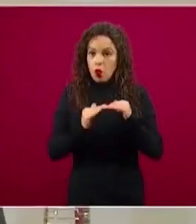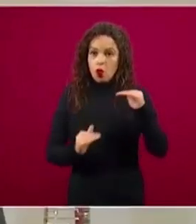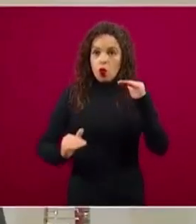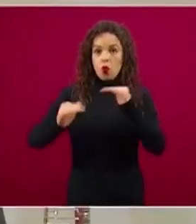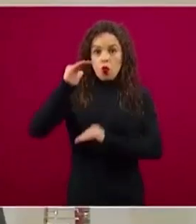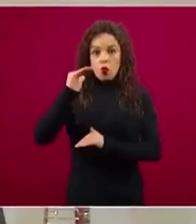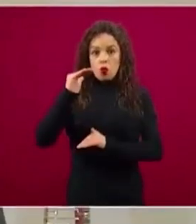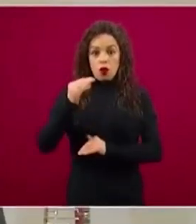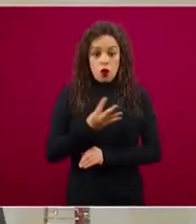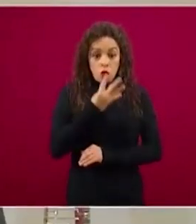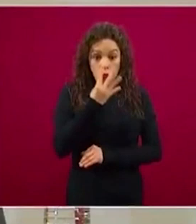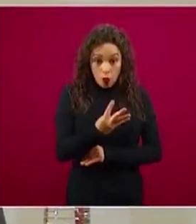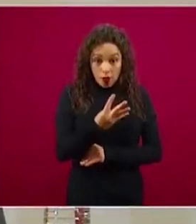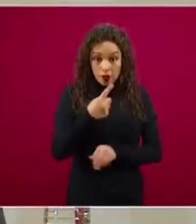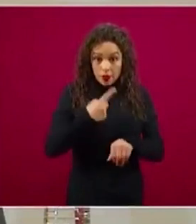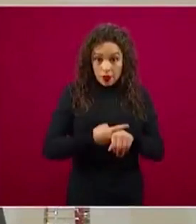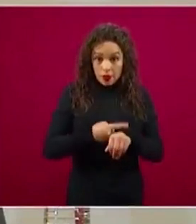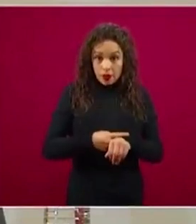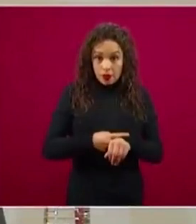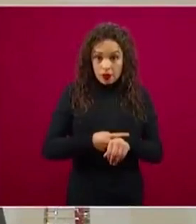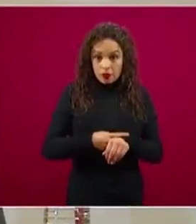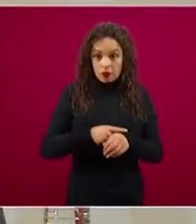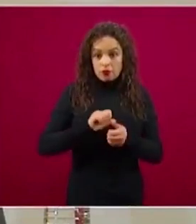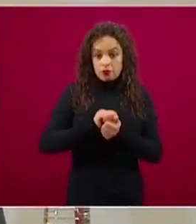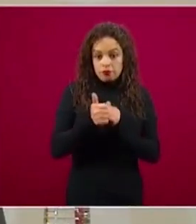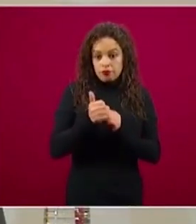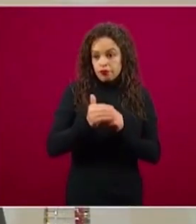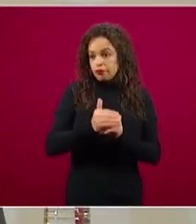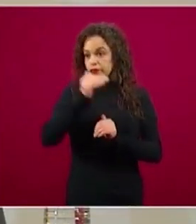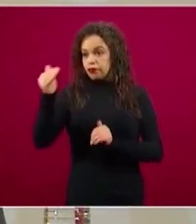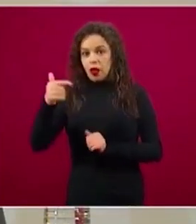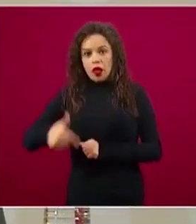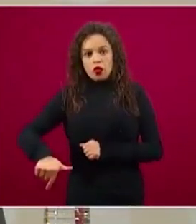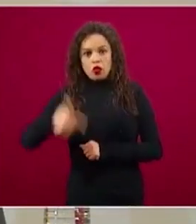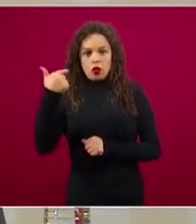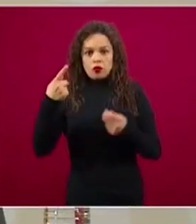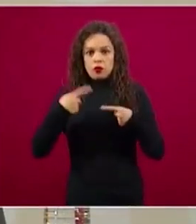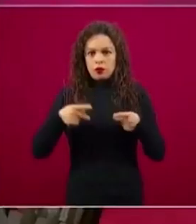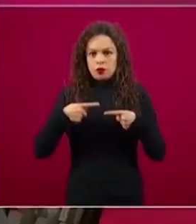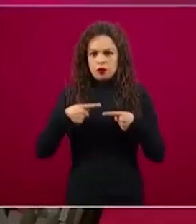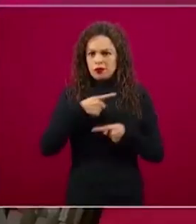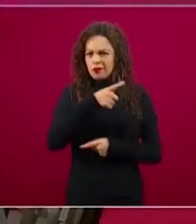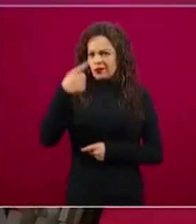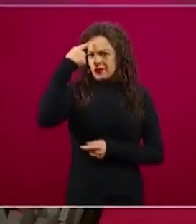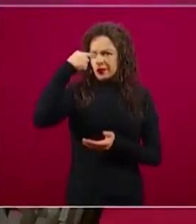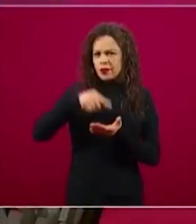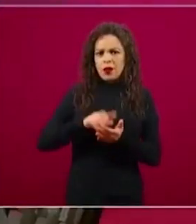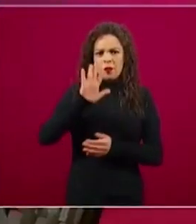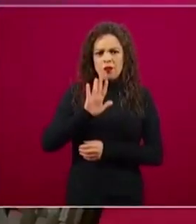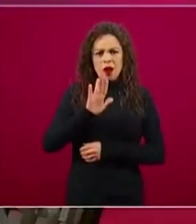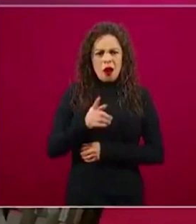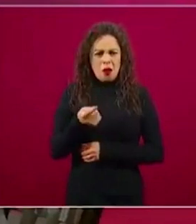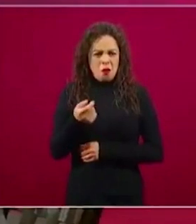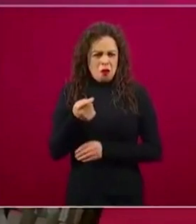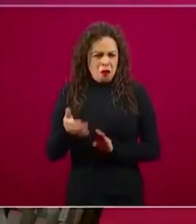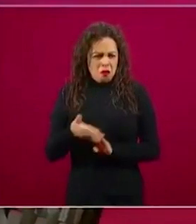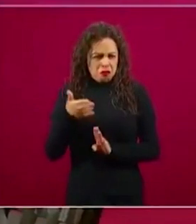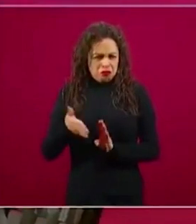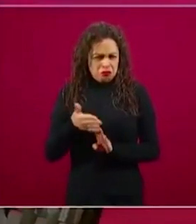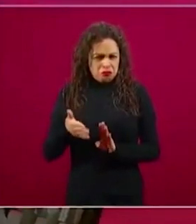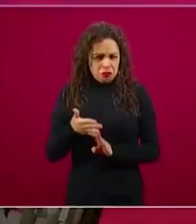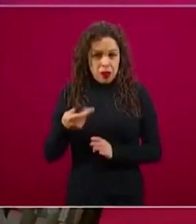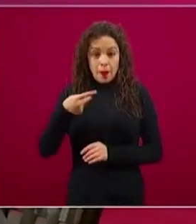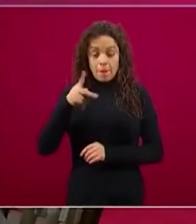cuatro, 12, parece muy poquito. Pero como hemos dicho también muchísimas veces, el asunto no es el número,